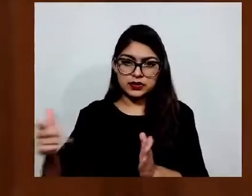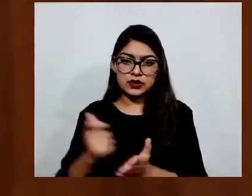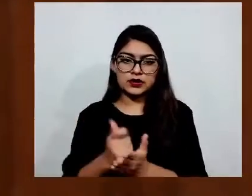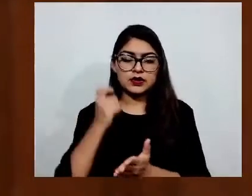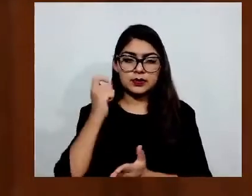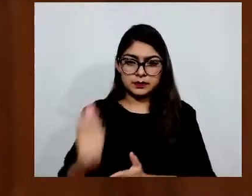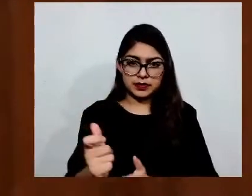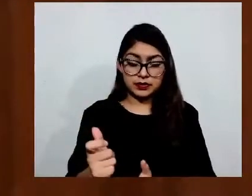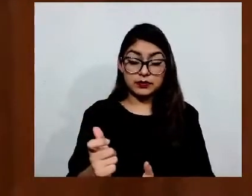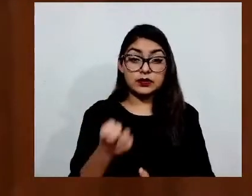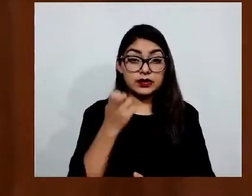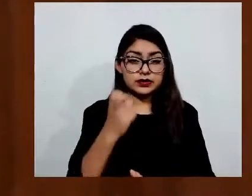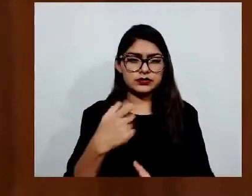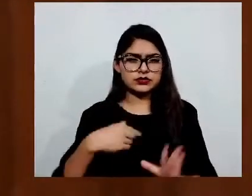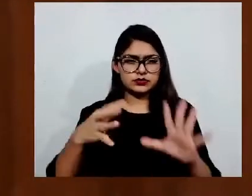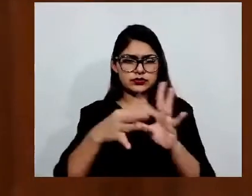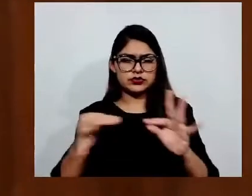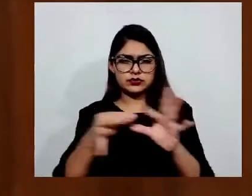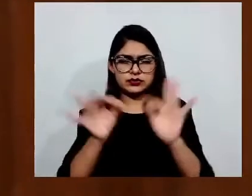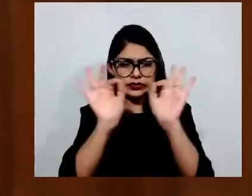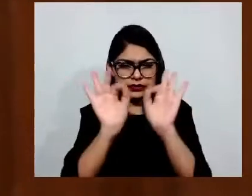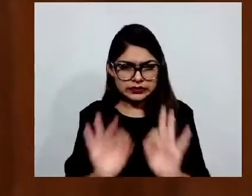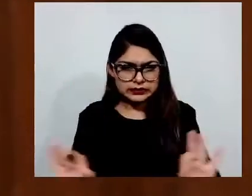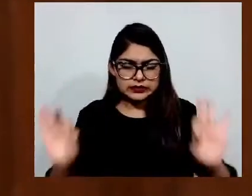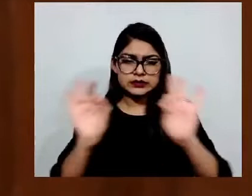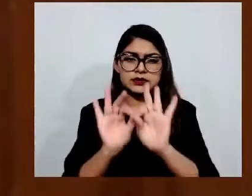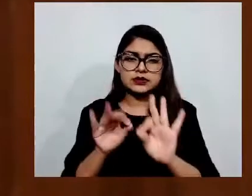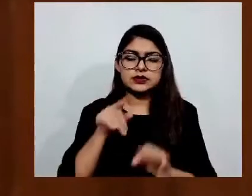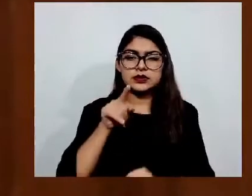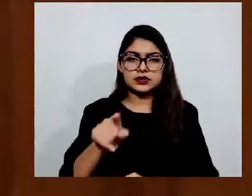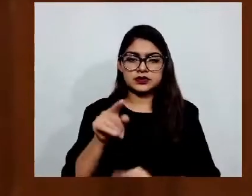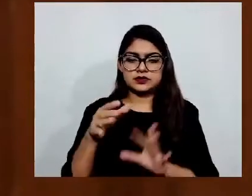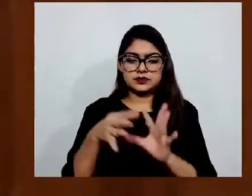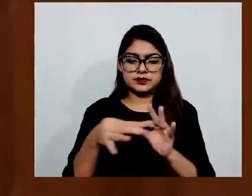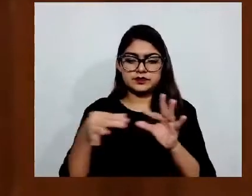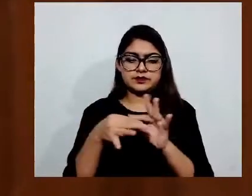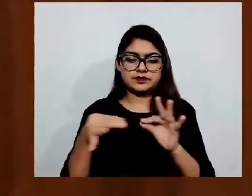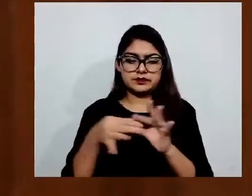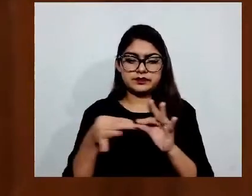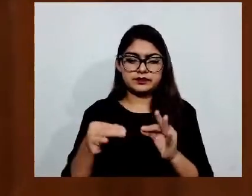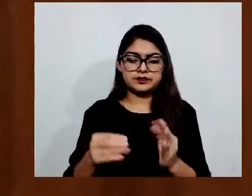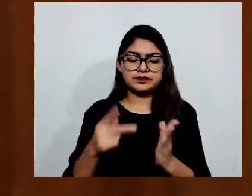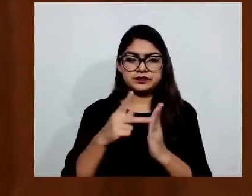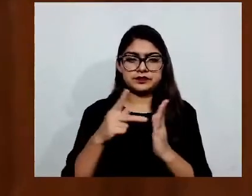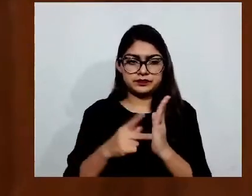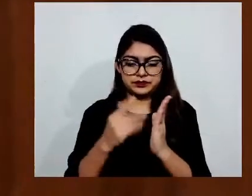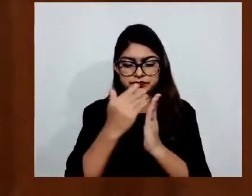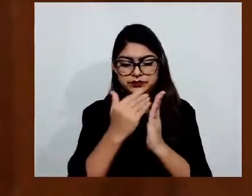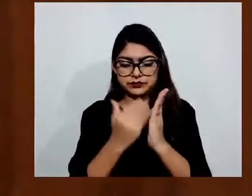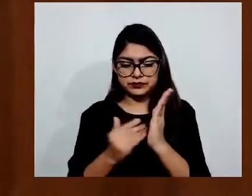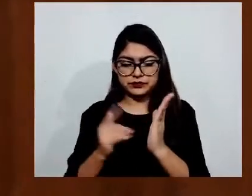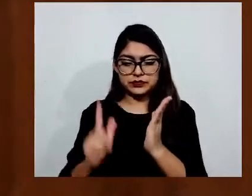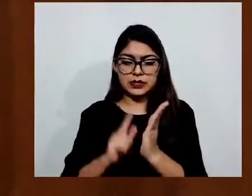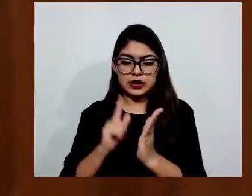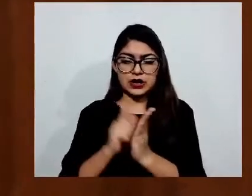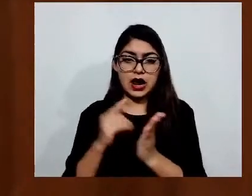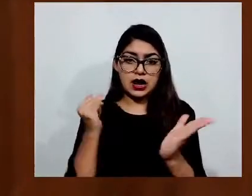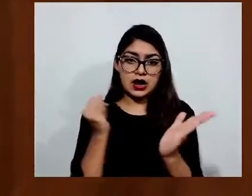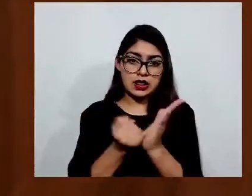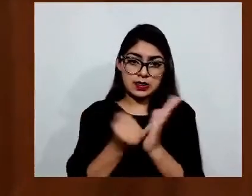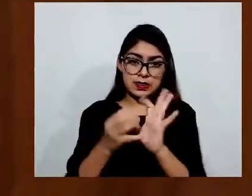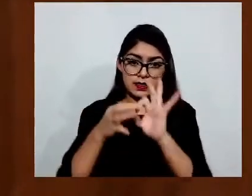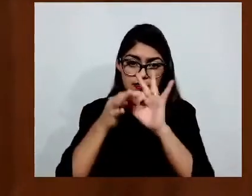que el principio constitucional de legalidad tributaria tiene una vinculación directa con la garantía de legalidad